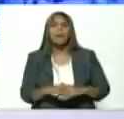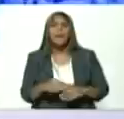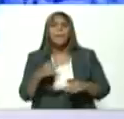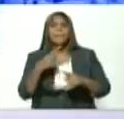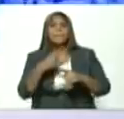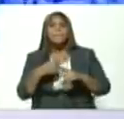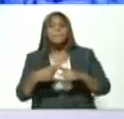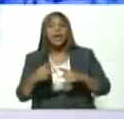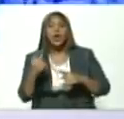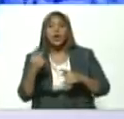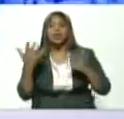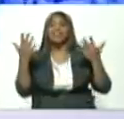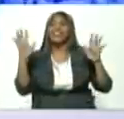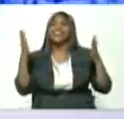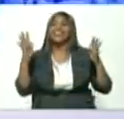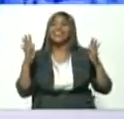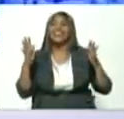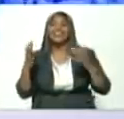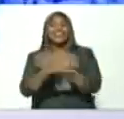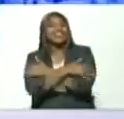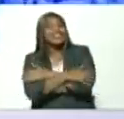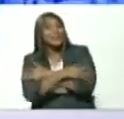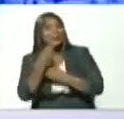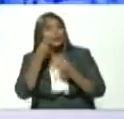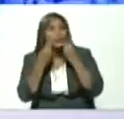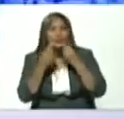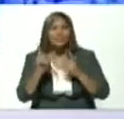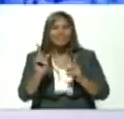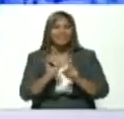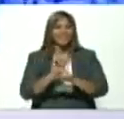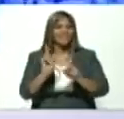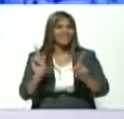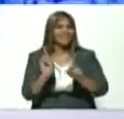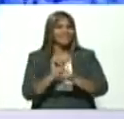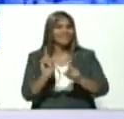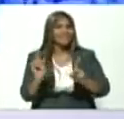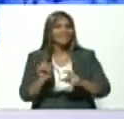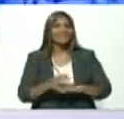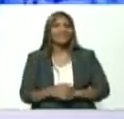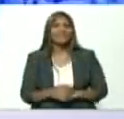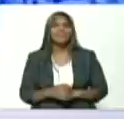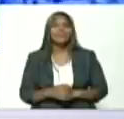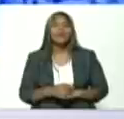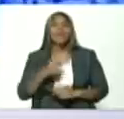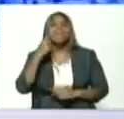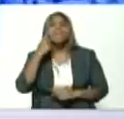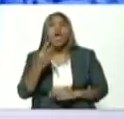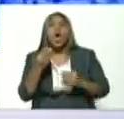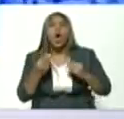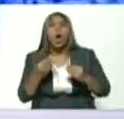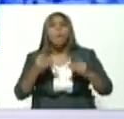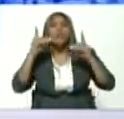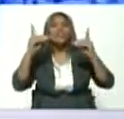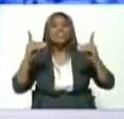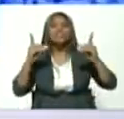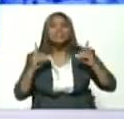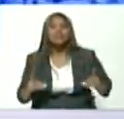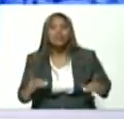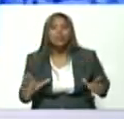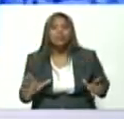no para aplaudir abrazarnos y besarnos ya sea para tomar decisiones